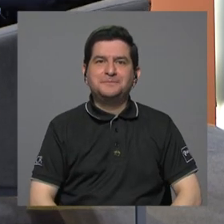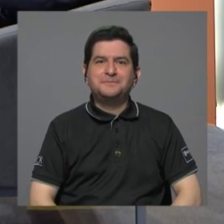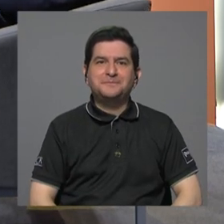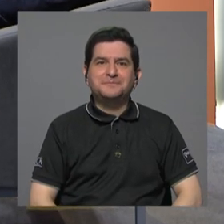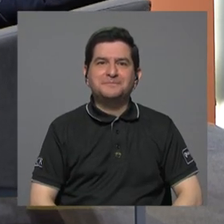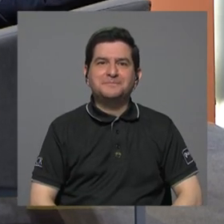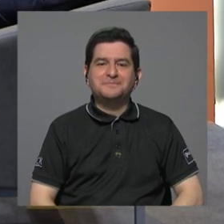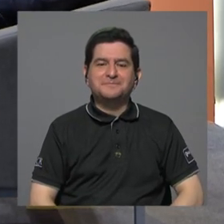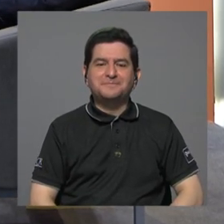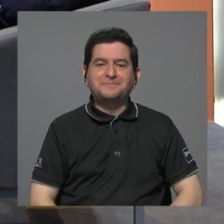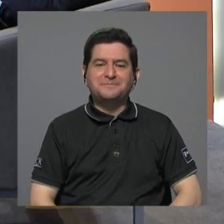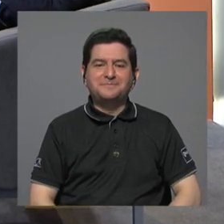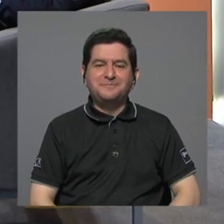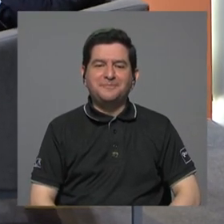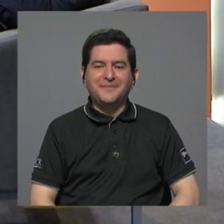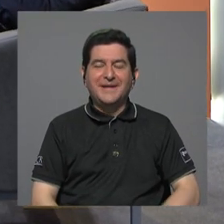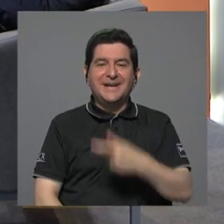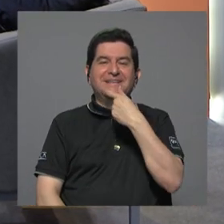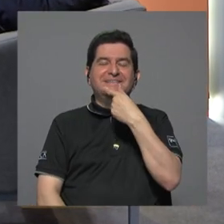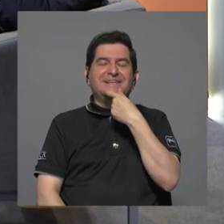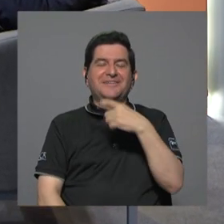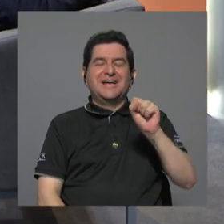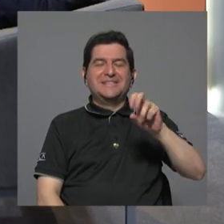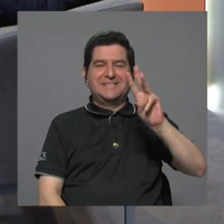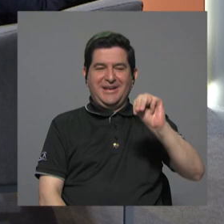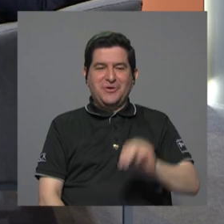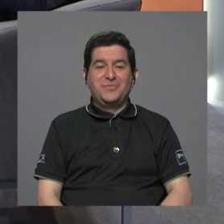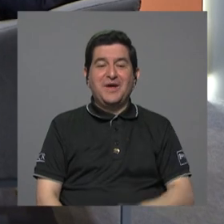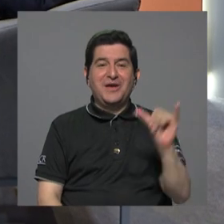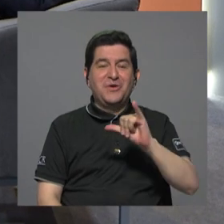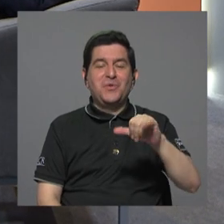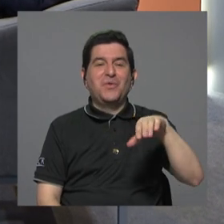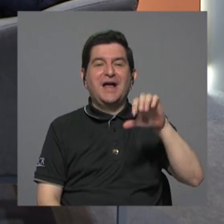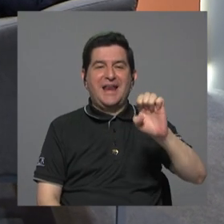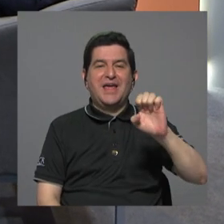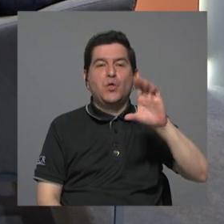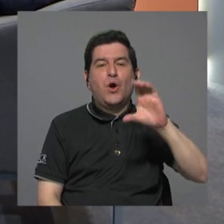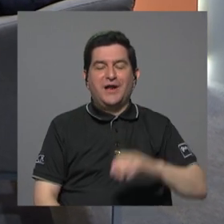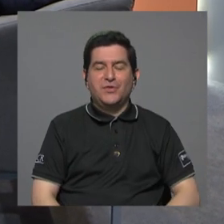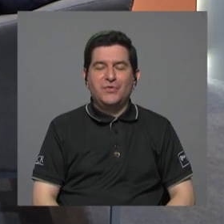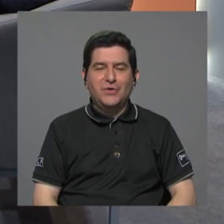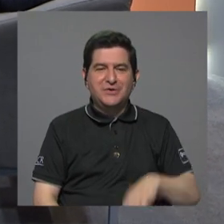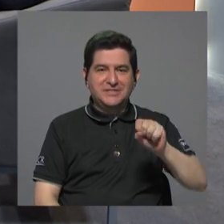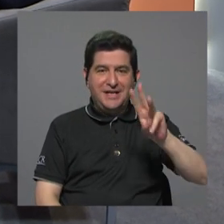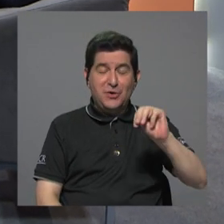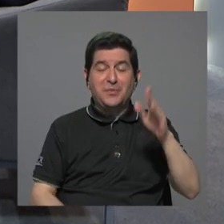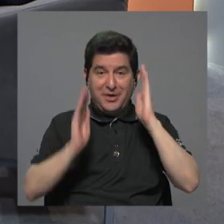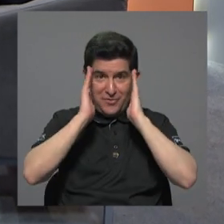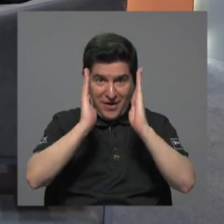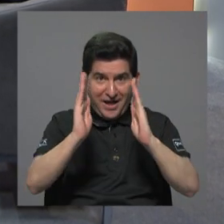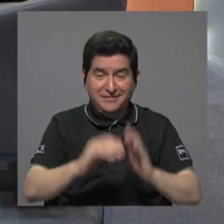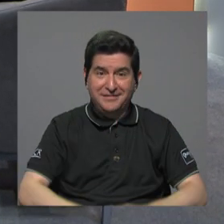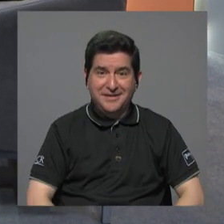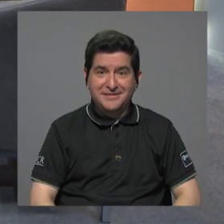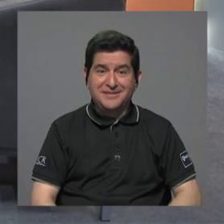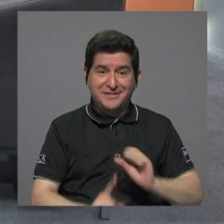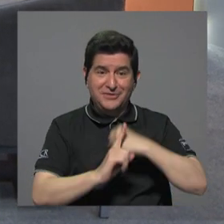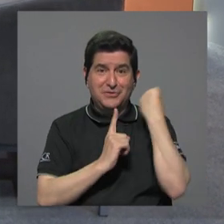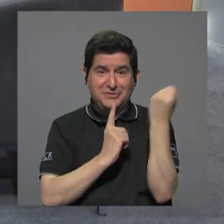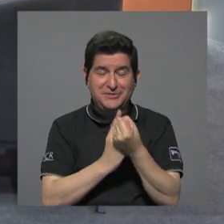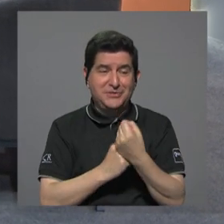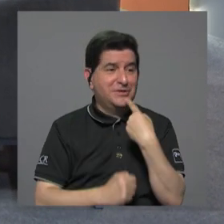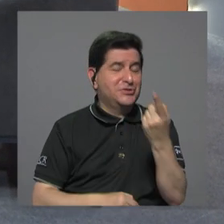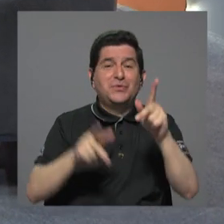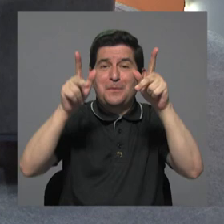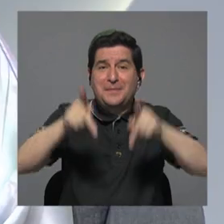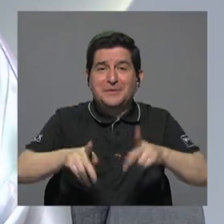bueno se ríe se ríe don Sergio Mena también igual don Eduardo Sergio Mena yo usted escuchaba este sondeo lo que